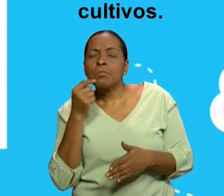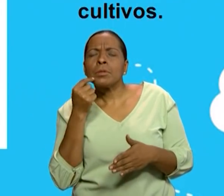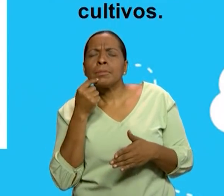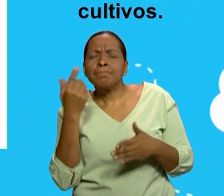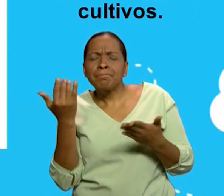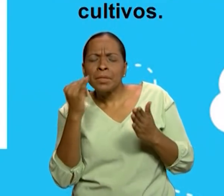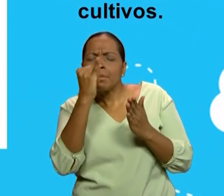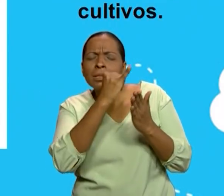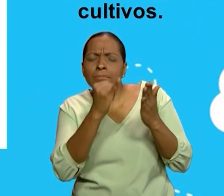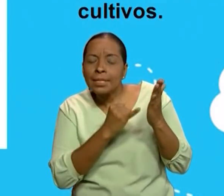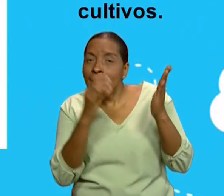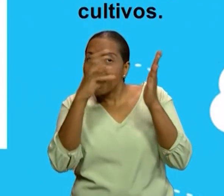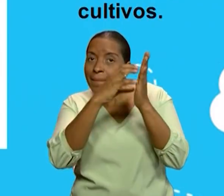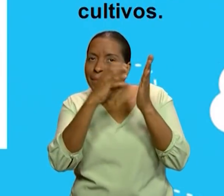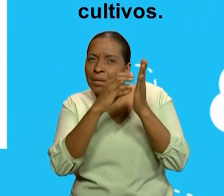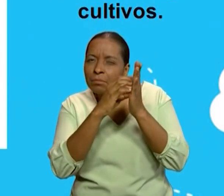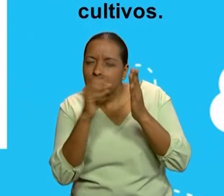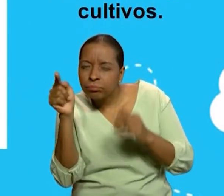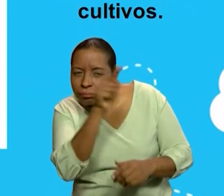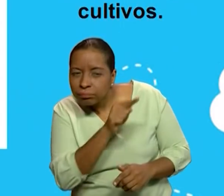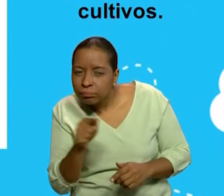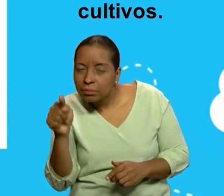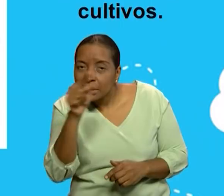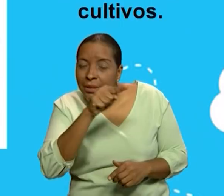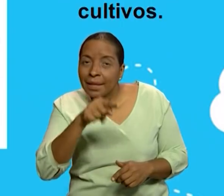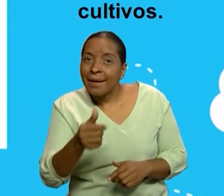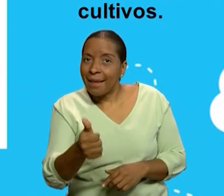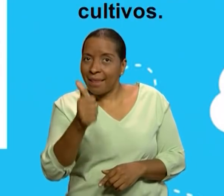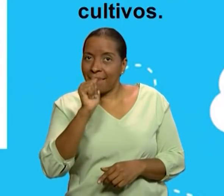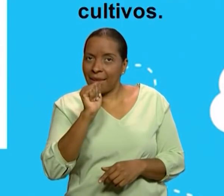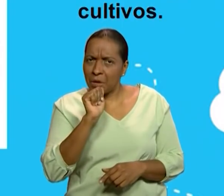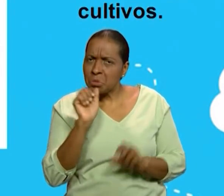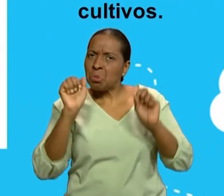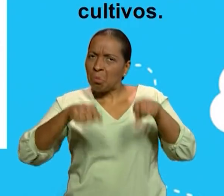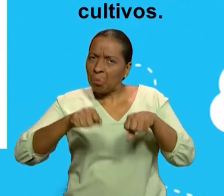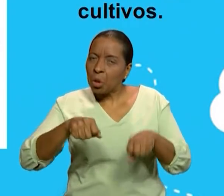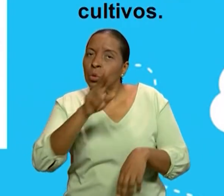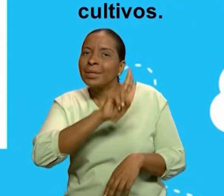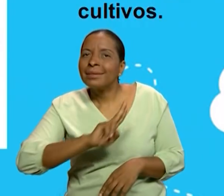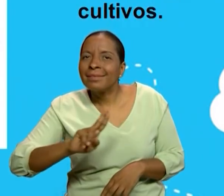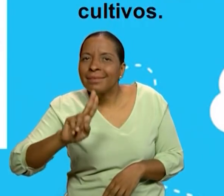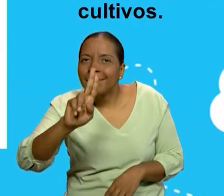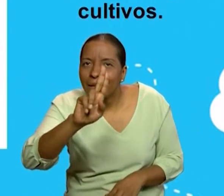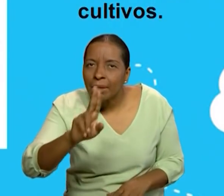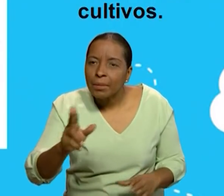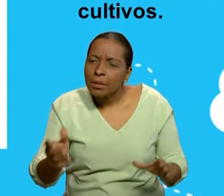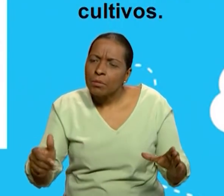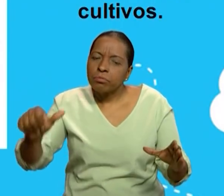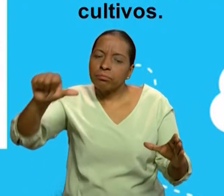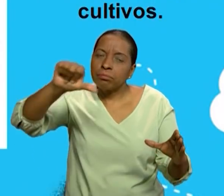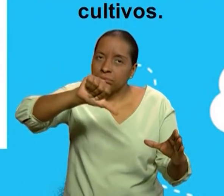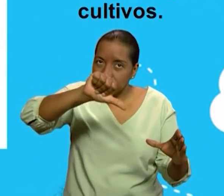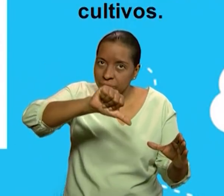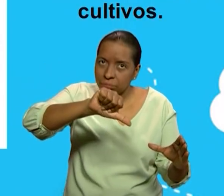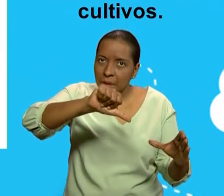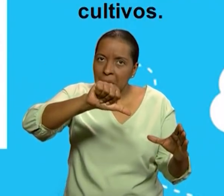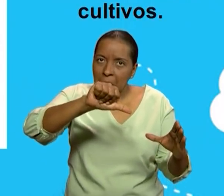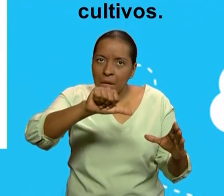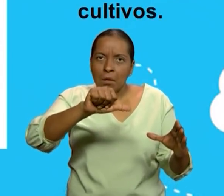las figuras que demuestren que el agua se puede usar para regar los cultivos.